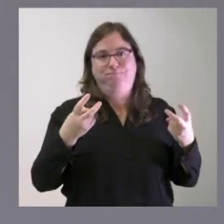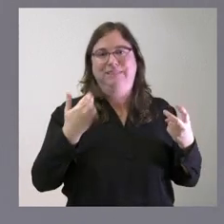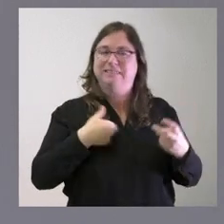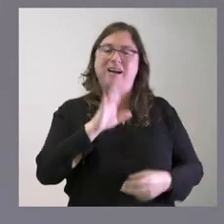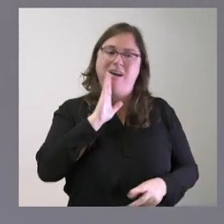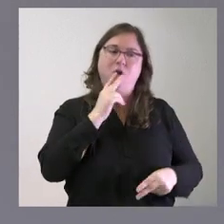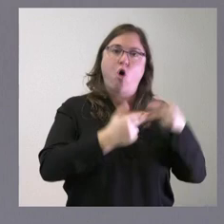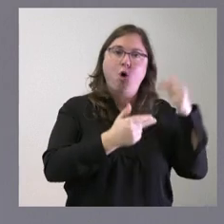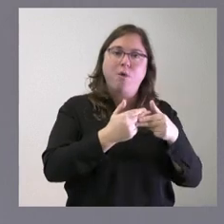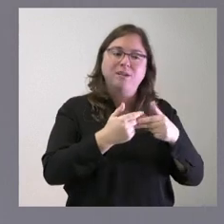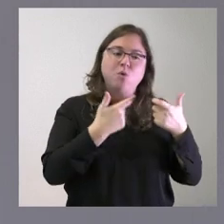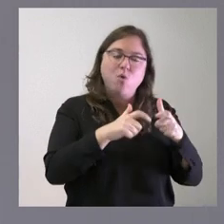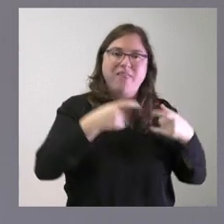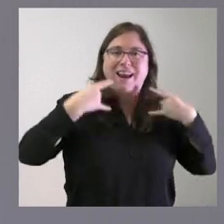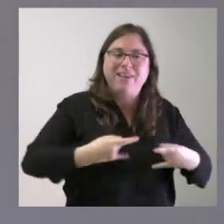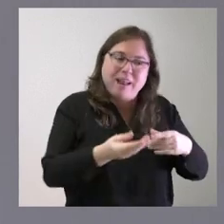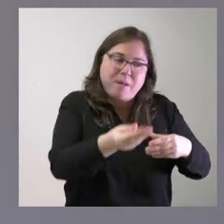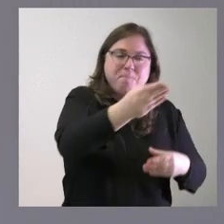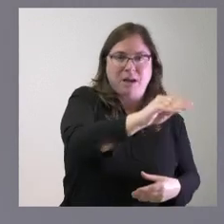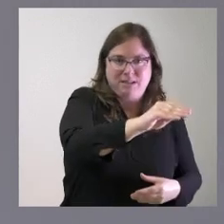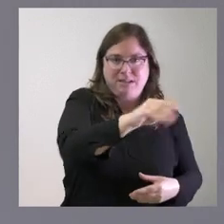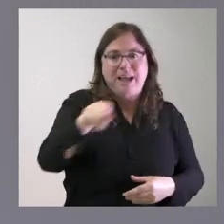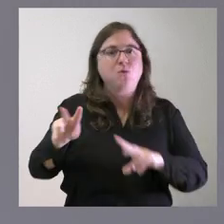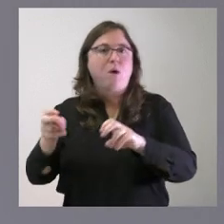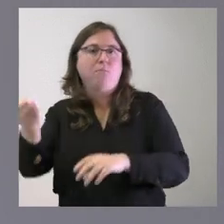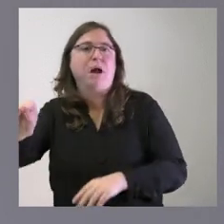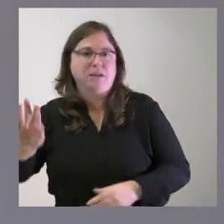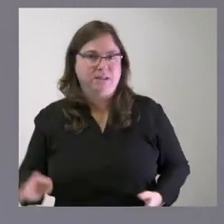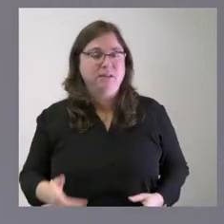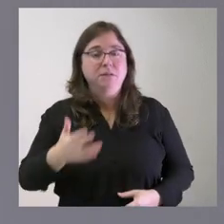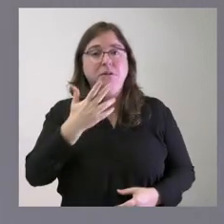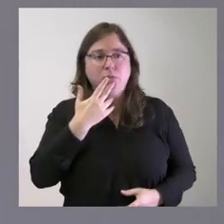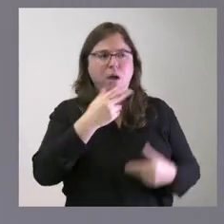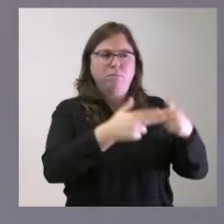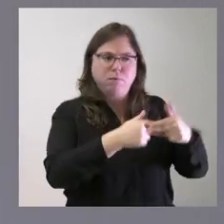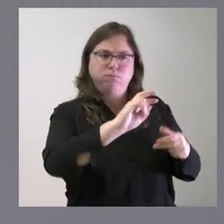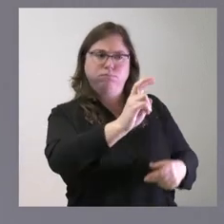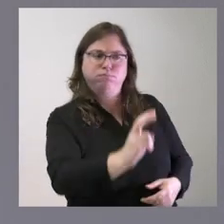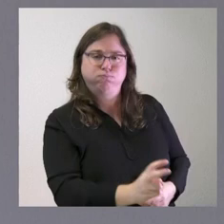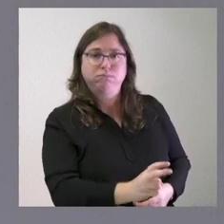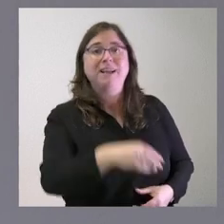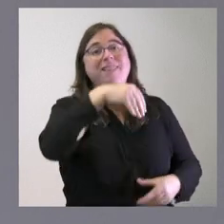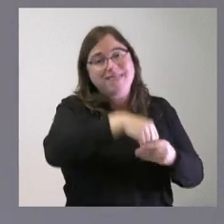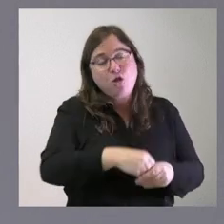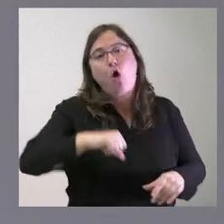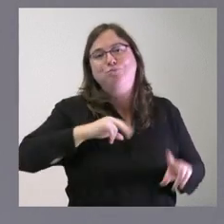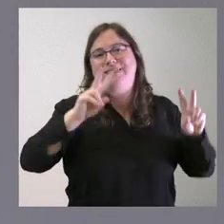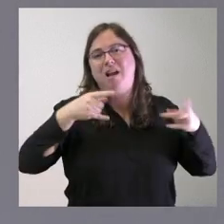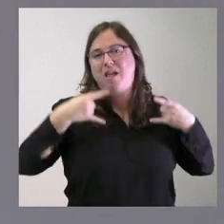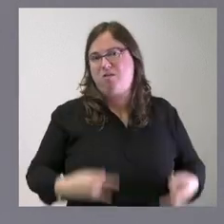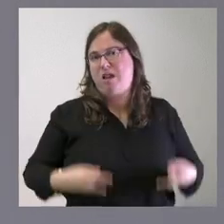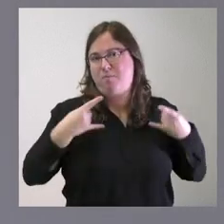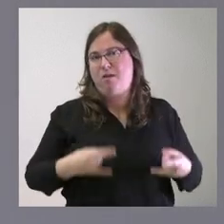que lo que nos lleva a cabo es una instalación donde una unidad más de las que se va a hacer es el hospital de radioterapia en técnica presupuestaria